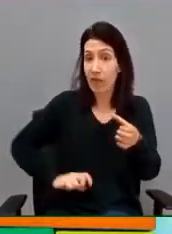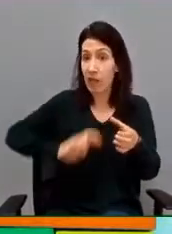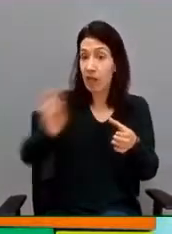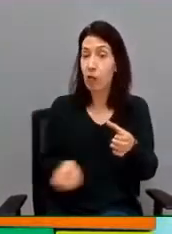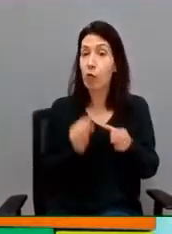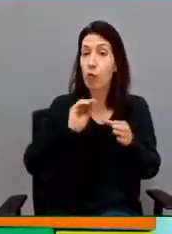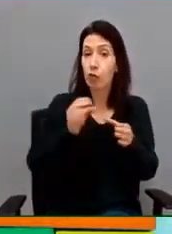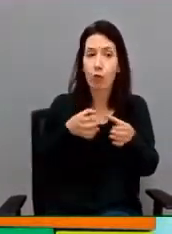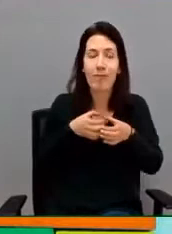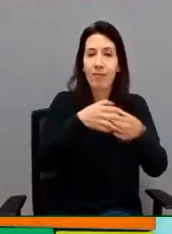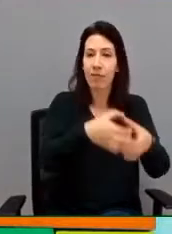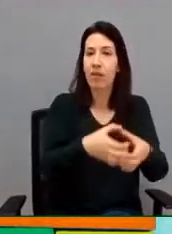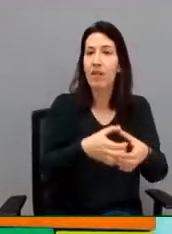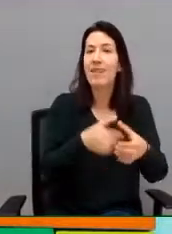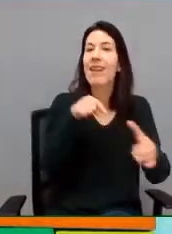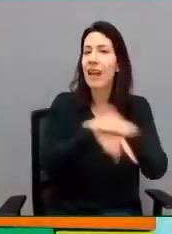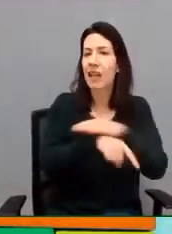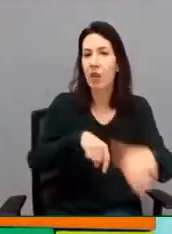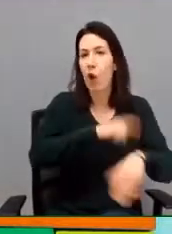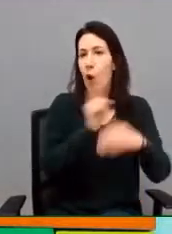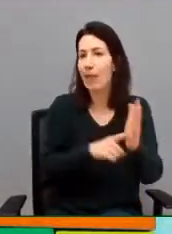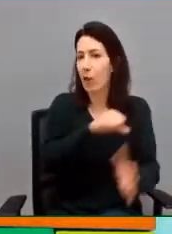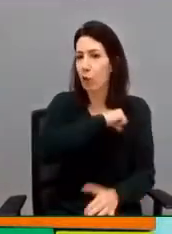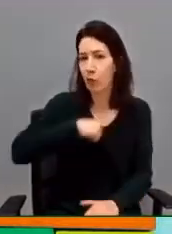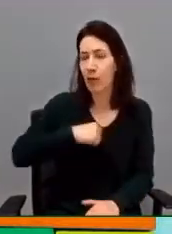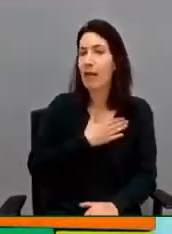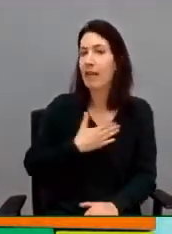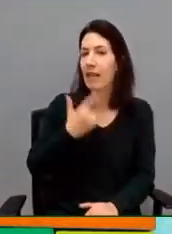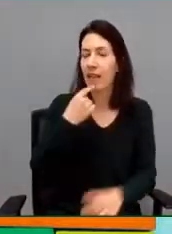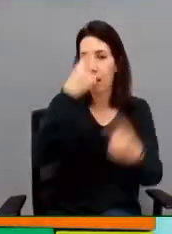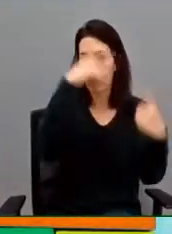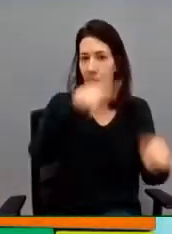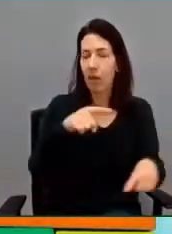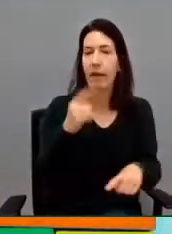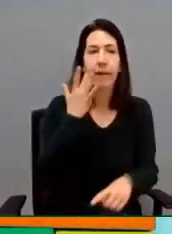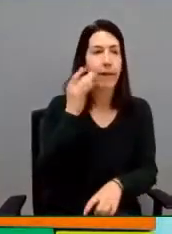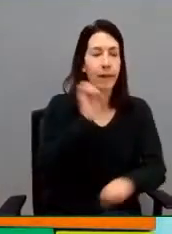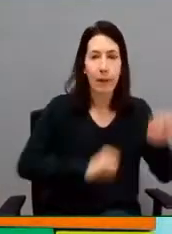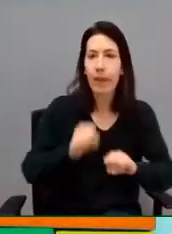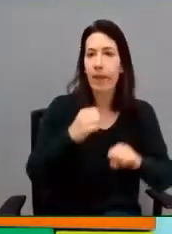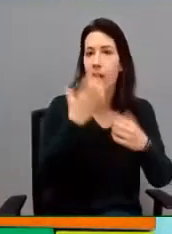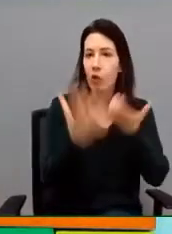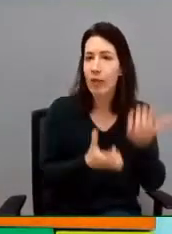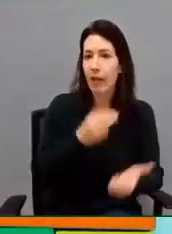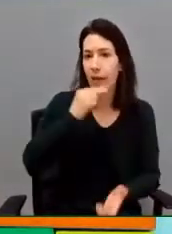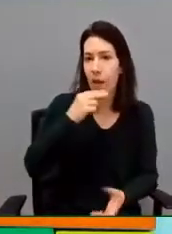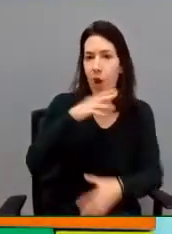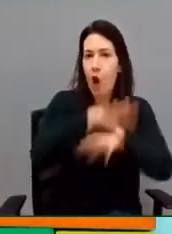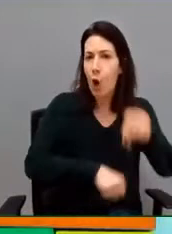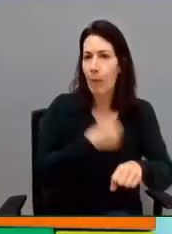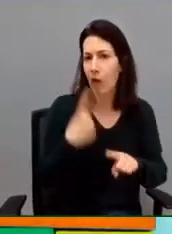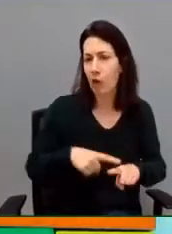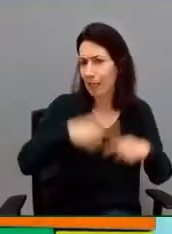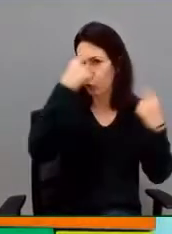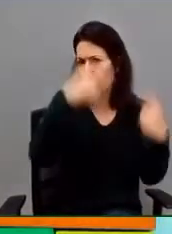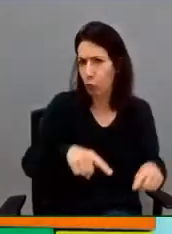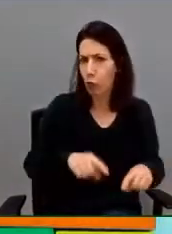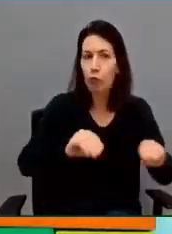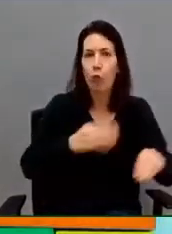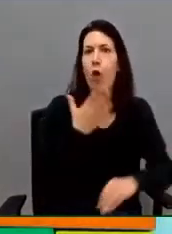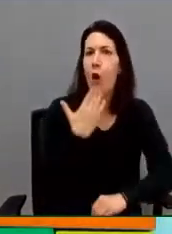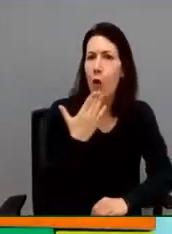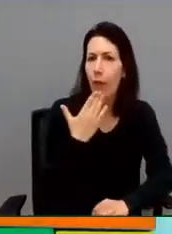gestión completa en autonomía, es decir, tienen que encargarse de la limpieza, de la cocina, del aseo, de las compras, de su ocio,